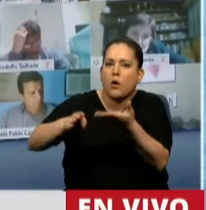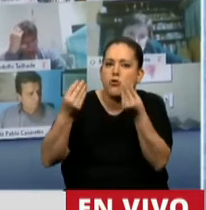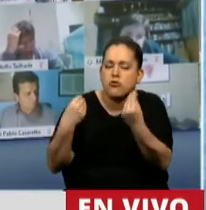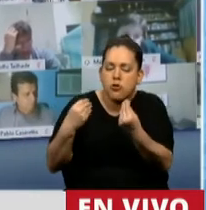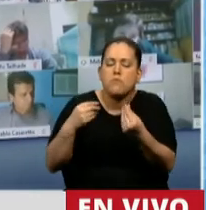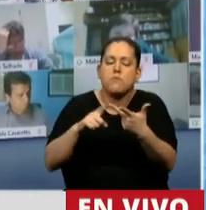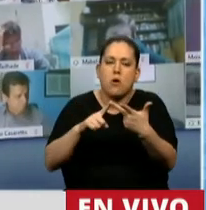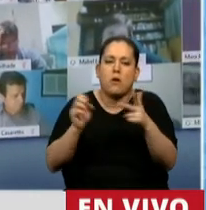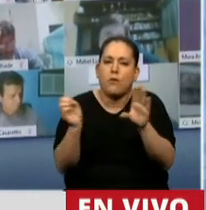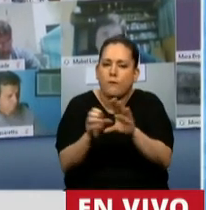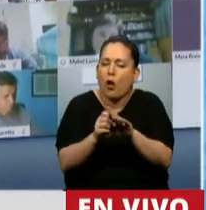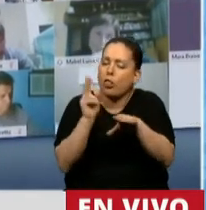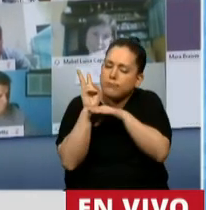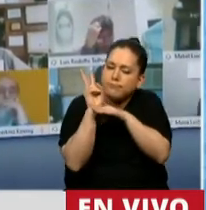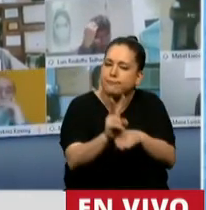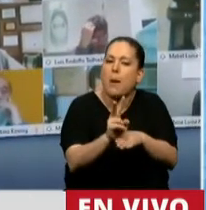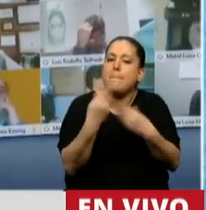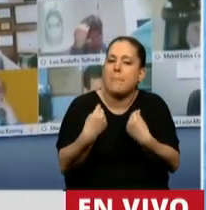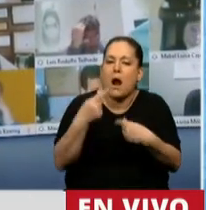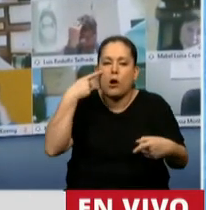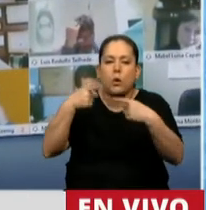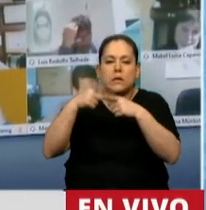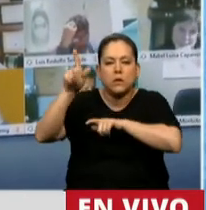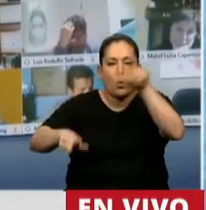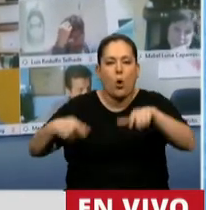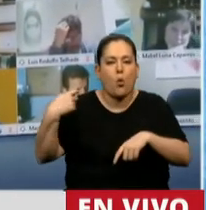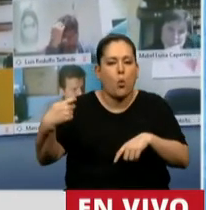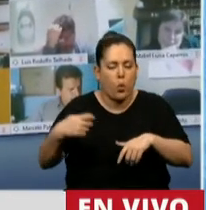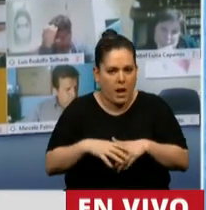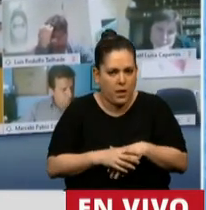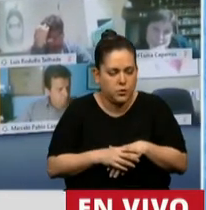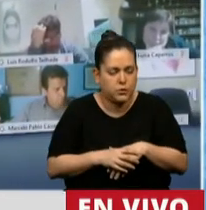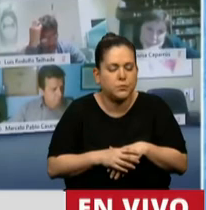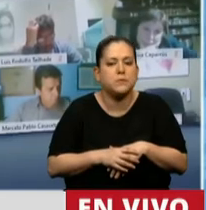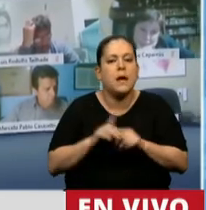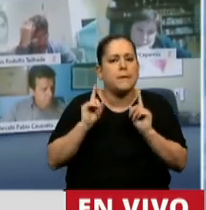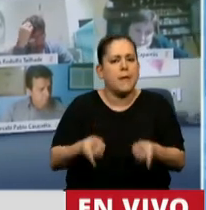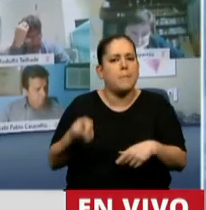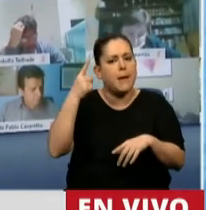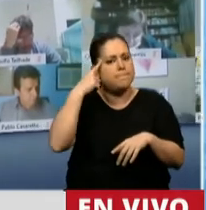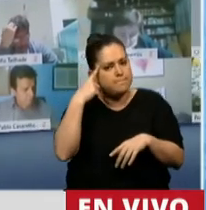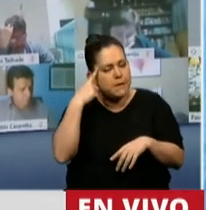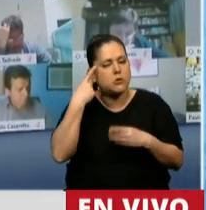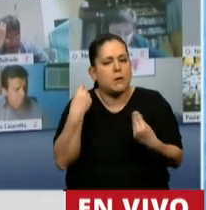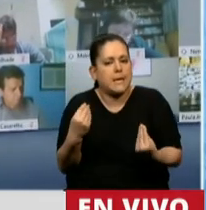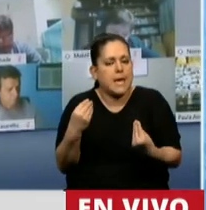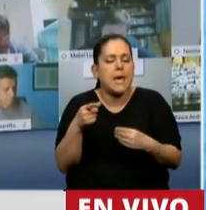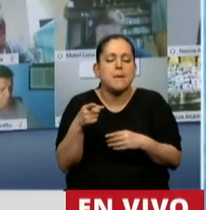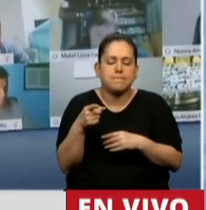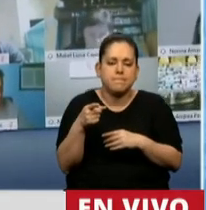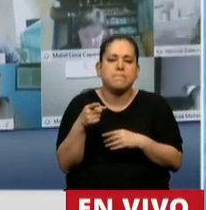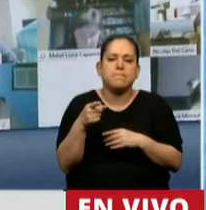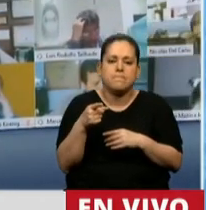para nuestros jubilados y jubiladas. Creo también, señor presidente, que